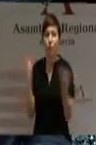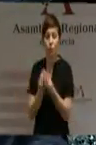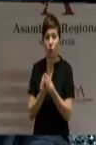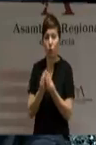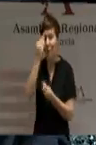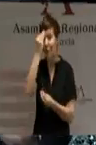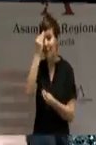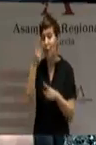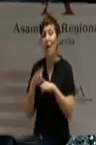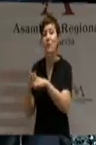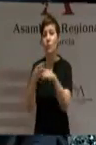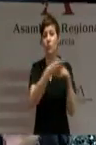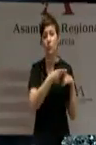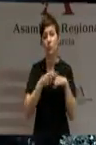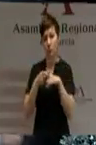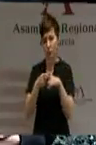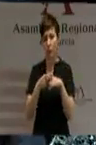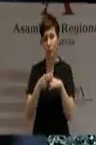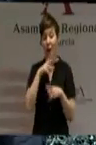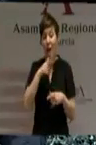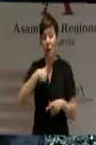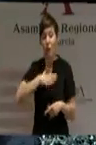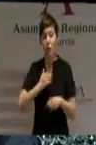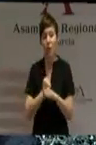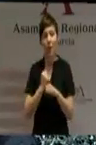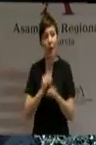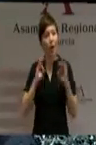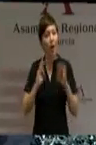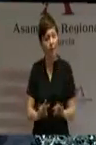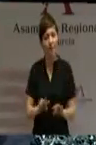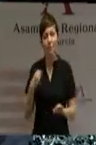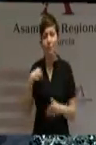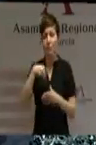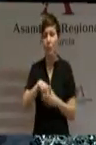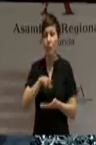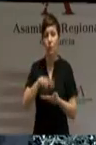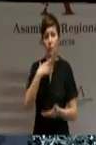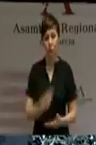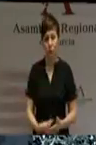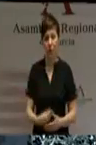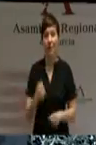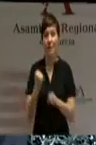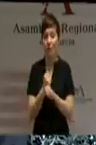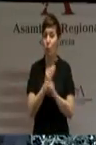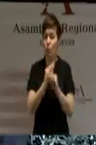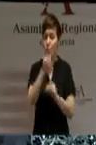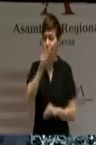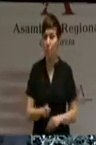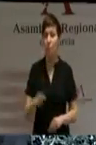en todos. Esa es la tarea que tenemos ahora los políticos de esta región y esa es la tarea que tiene el presidente Garri.